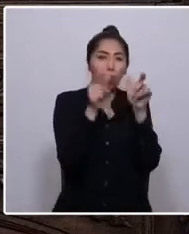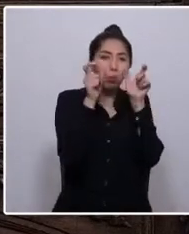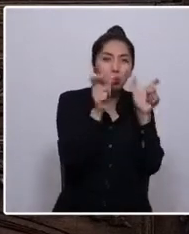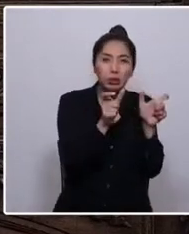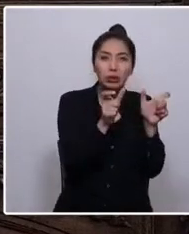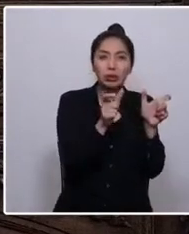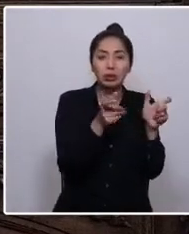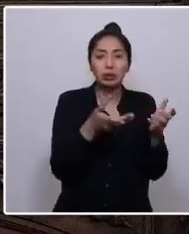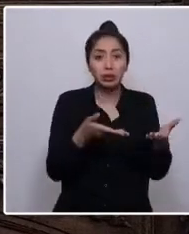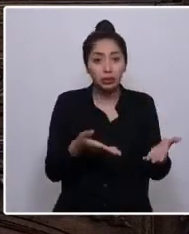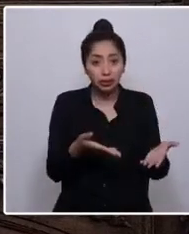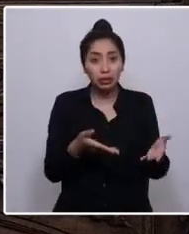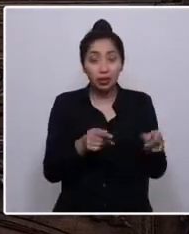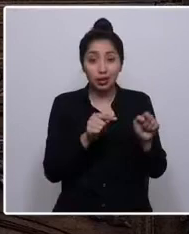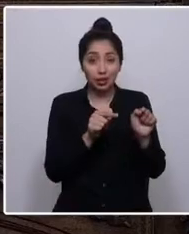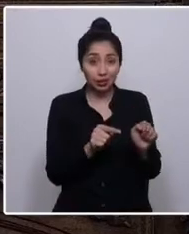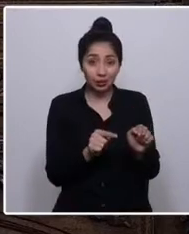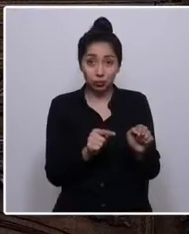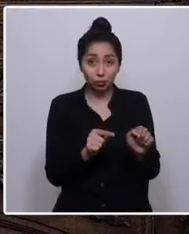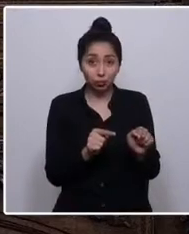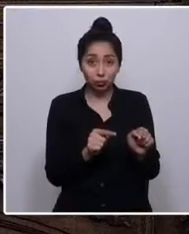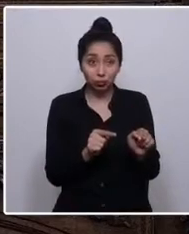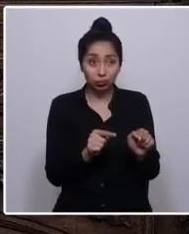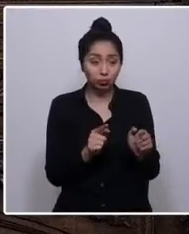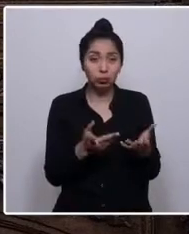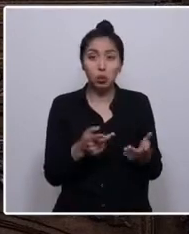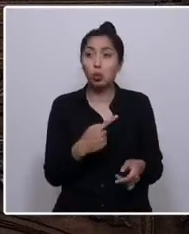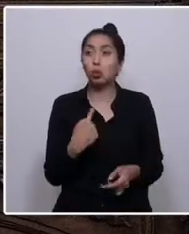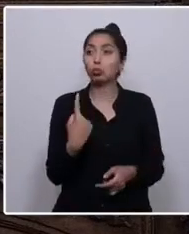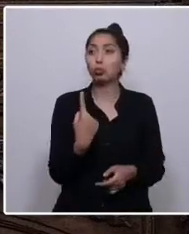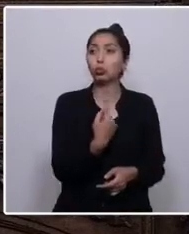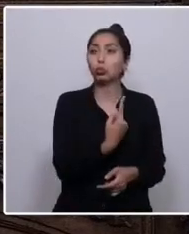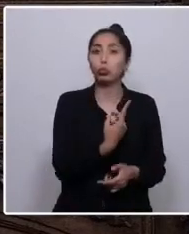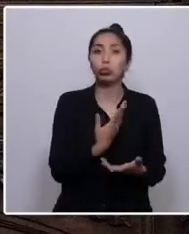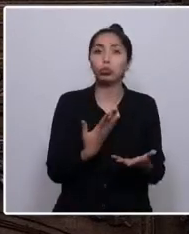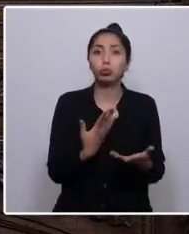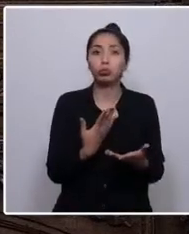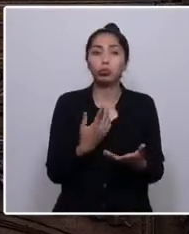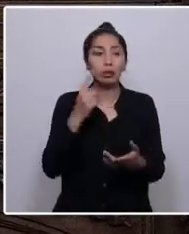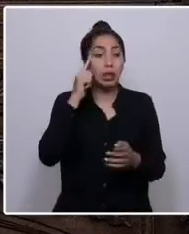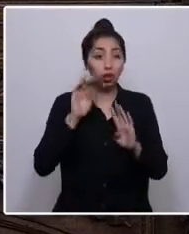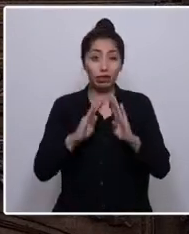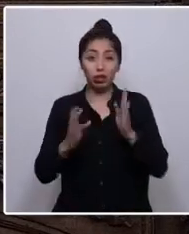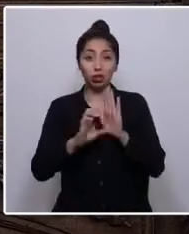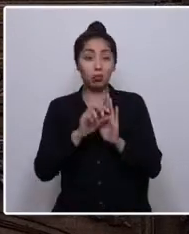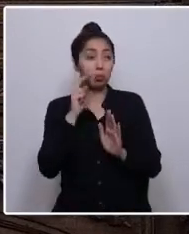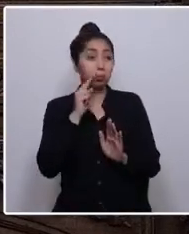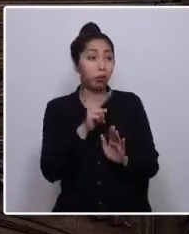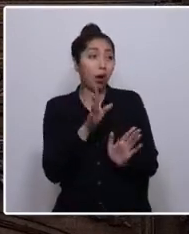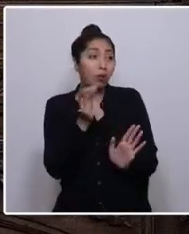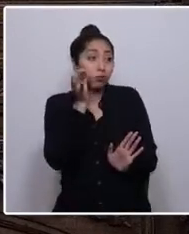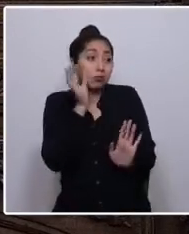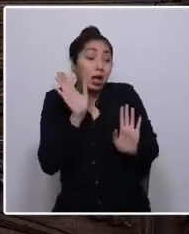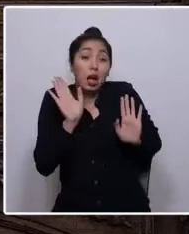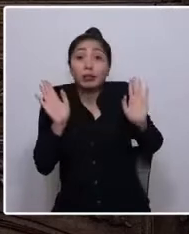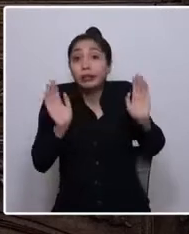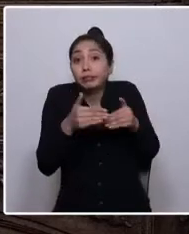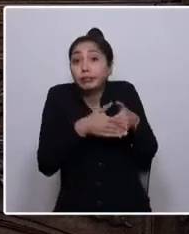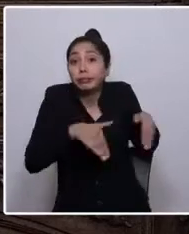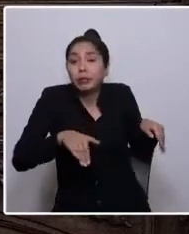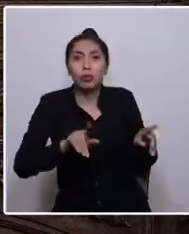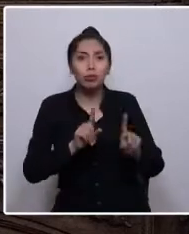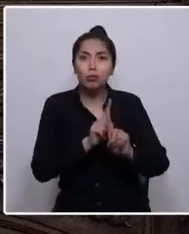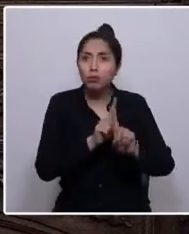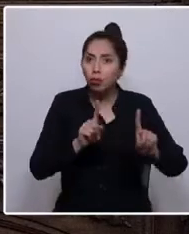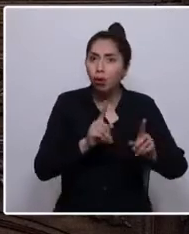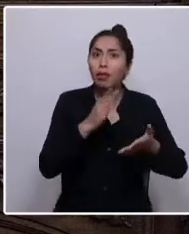Ello no debiese ser indiferente a la Convención. Tenemos que procurar